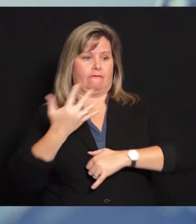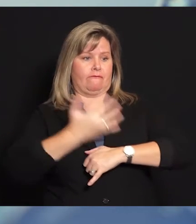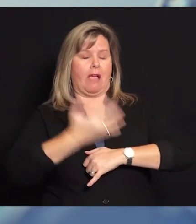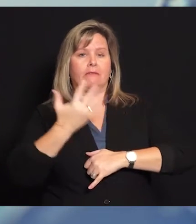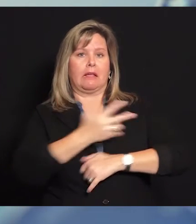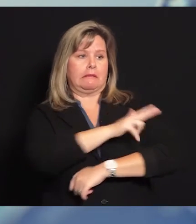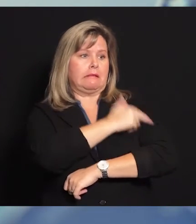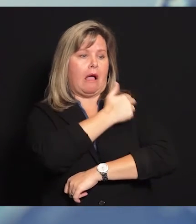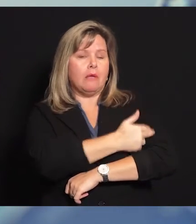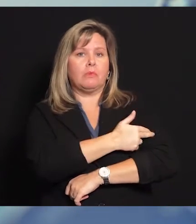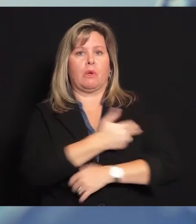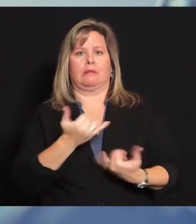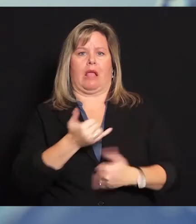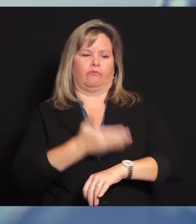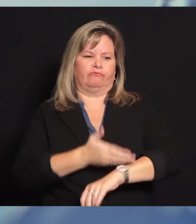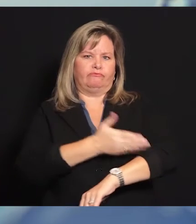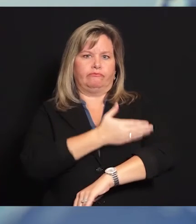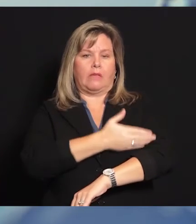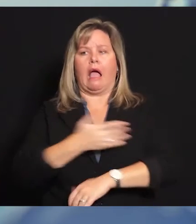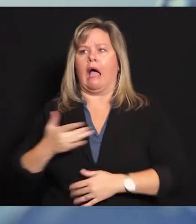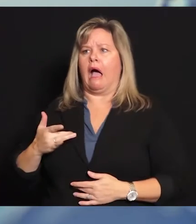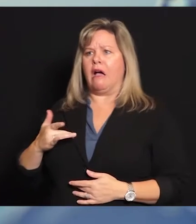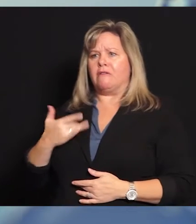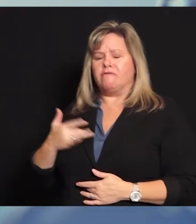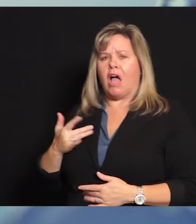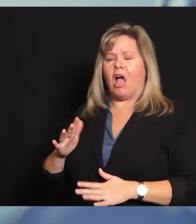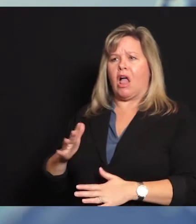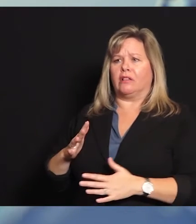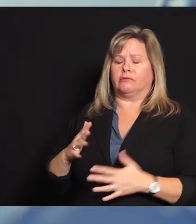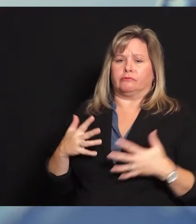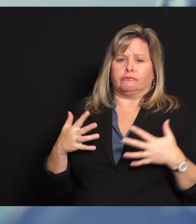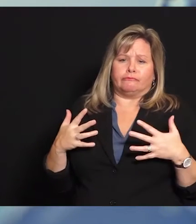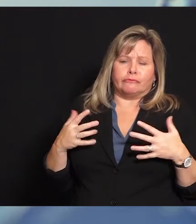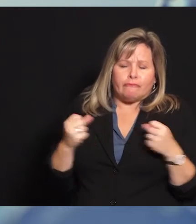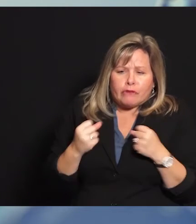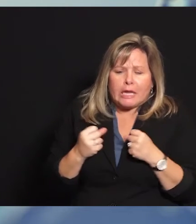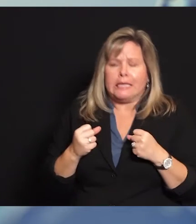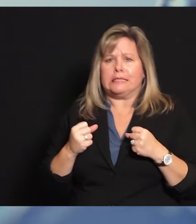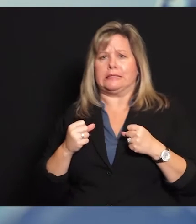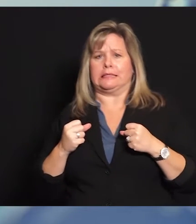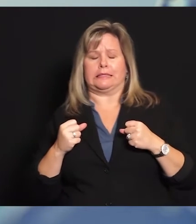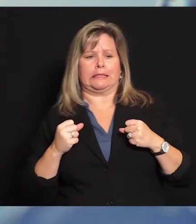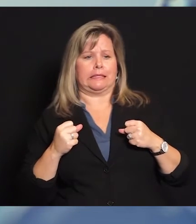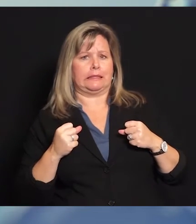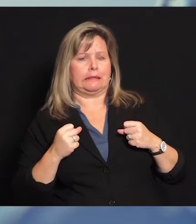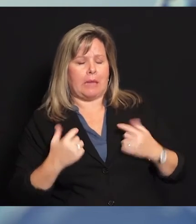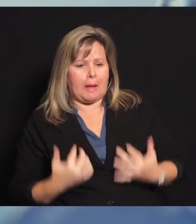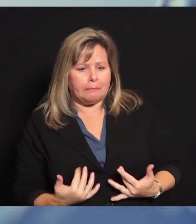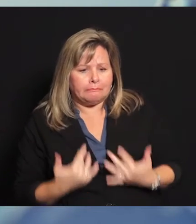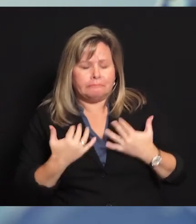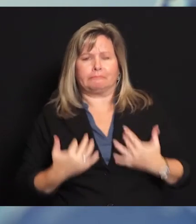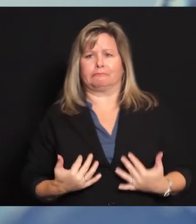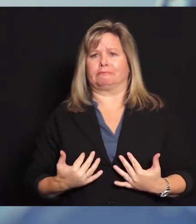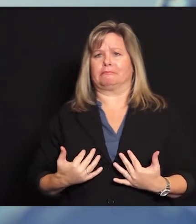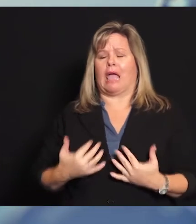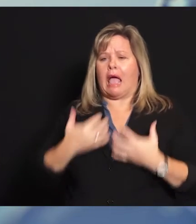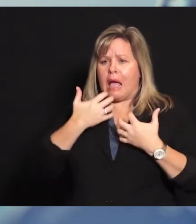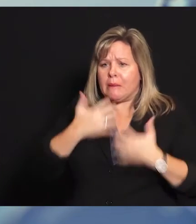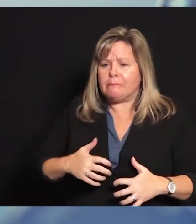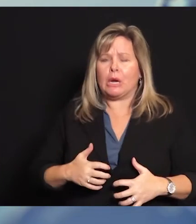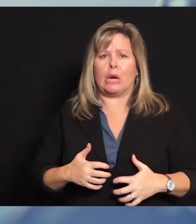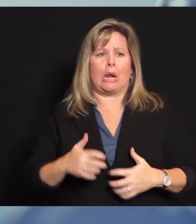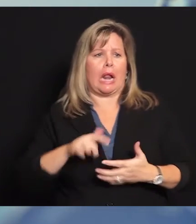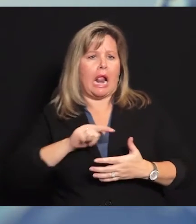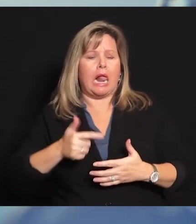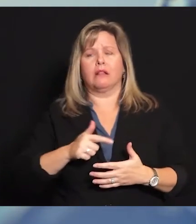-19. Después de cinco días en el hospital, Bowman está recuperando. Sentí que me estaba congelando y ardiendo al mismo tiempo y no